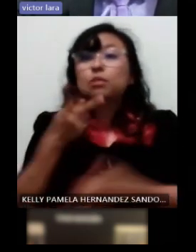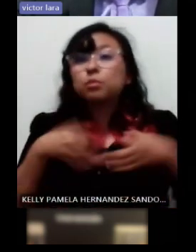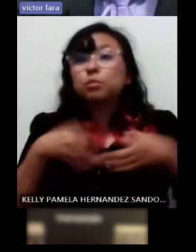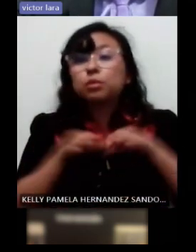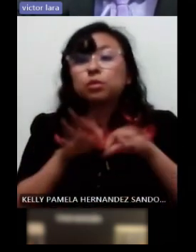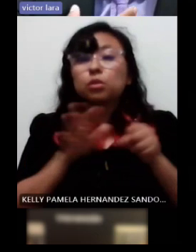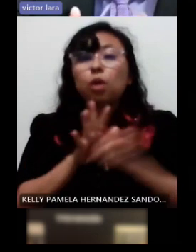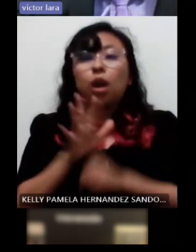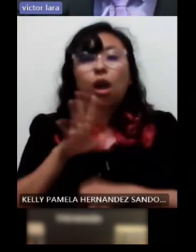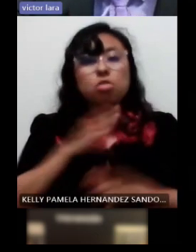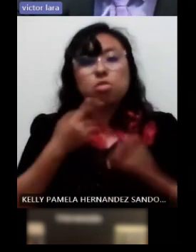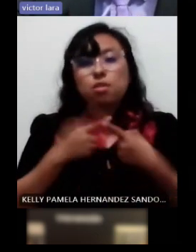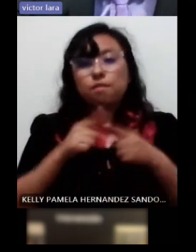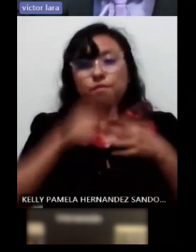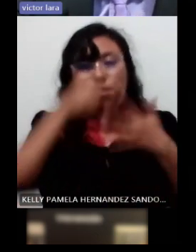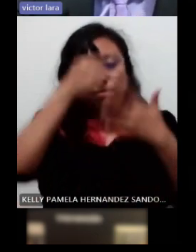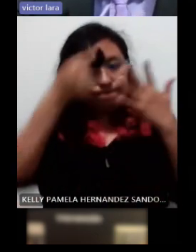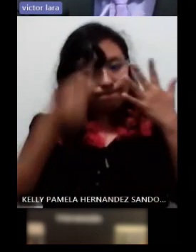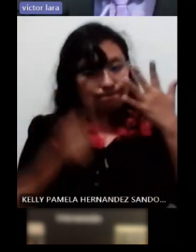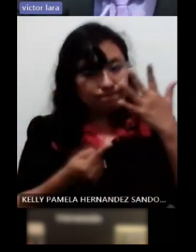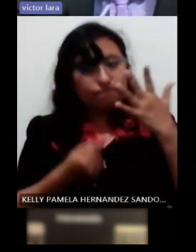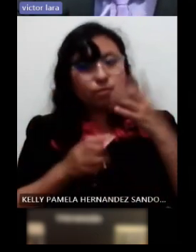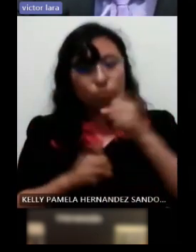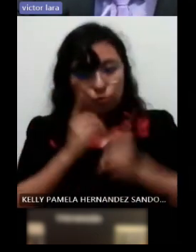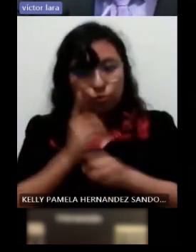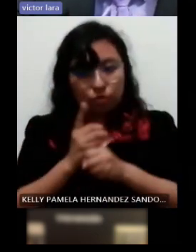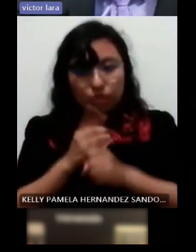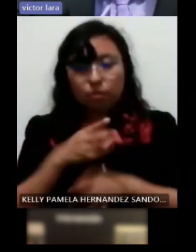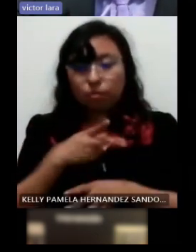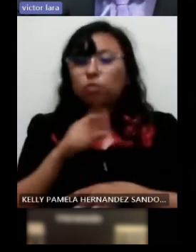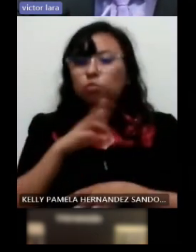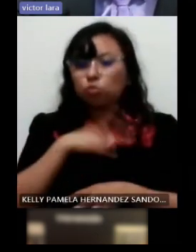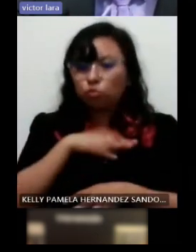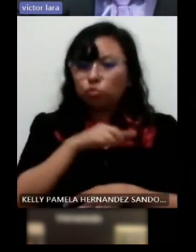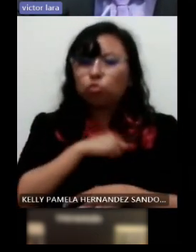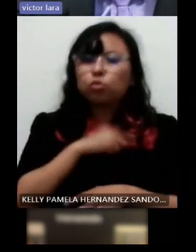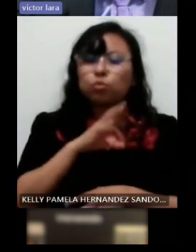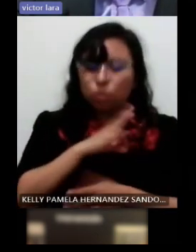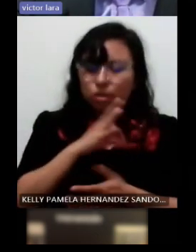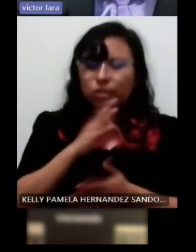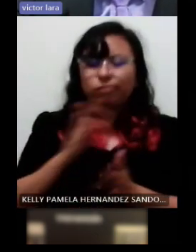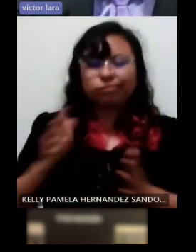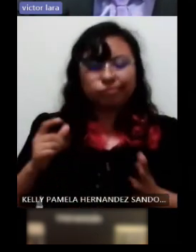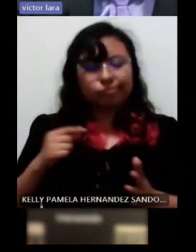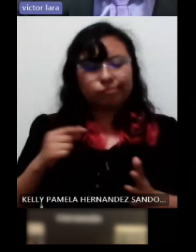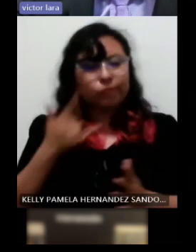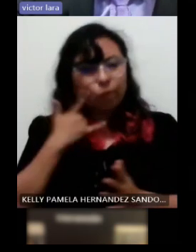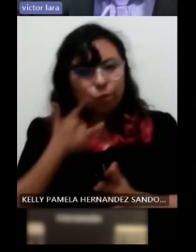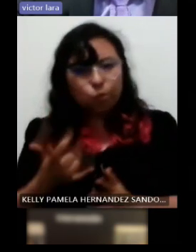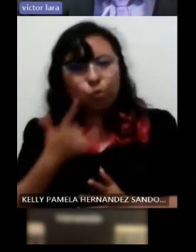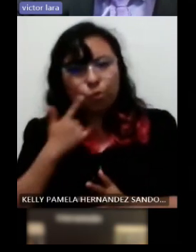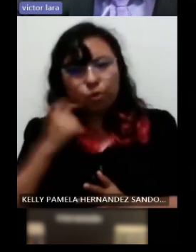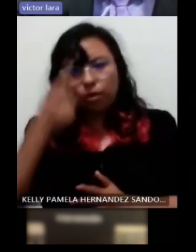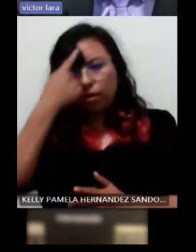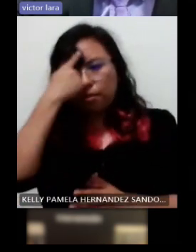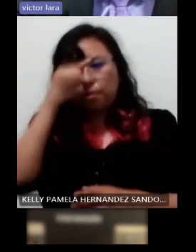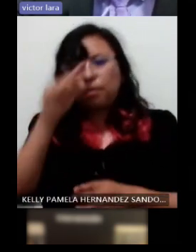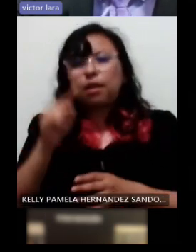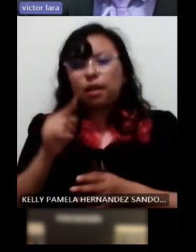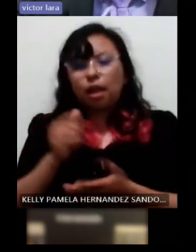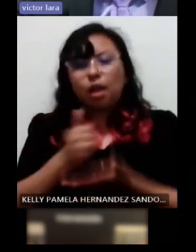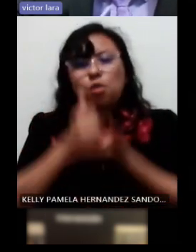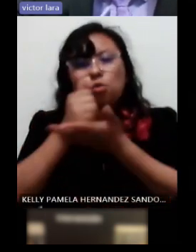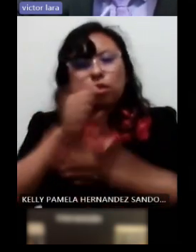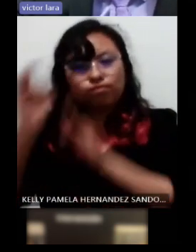y que se está trabajando justamente para el beneficio de encontrar una solución específica como lo comentaba el doctor